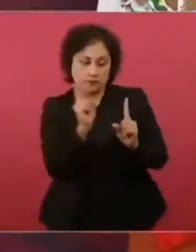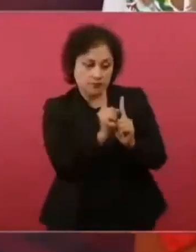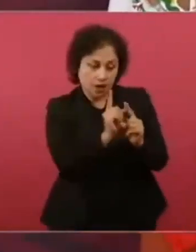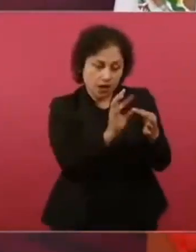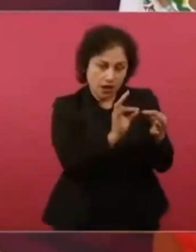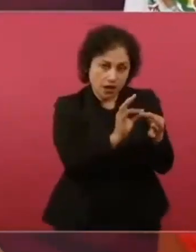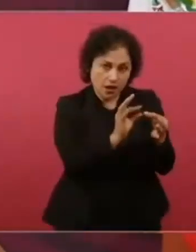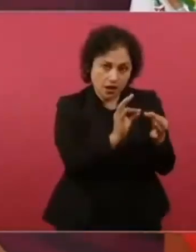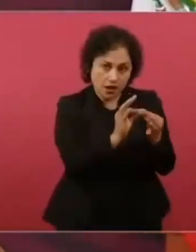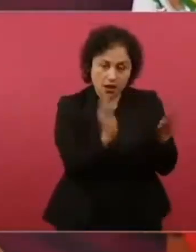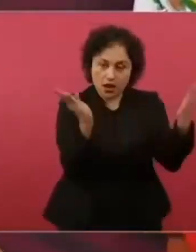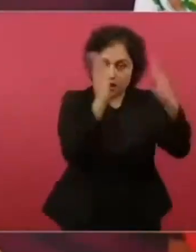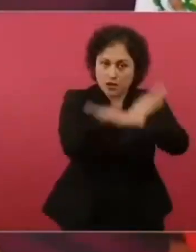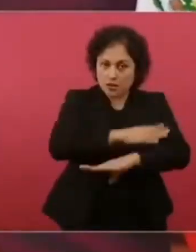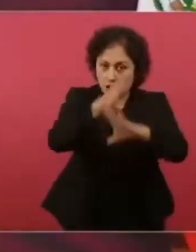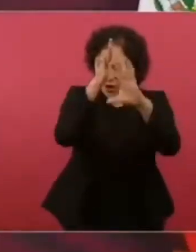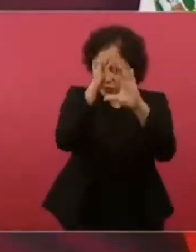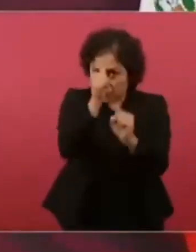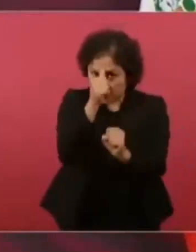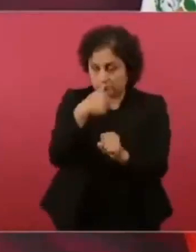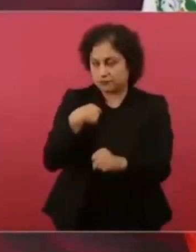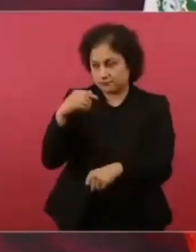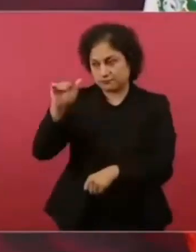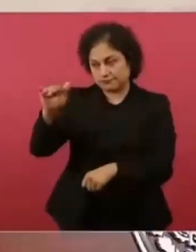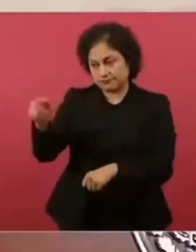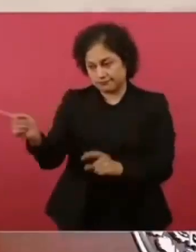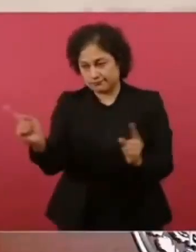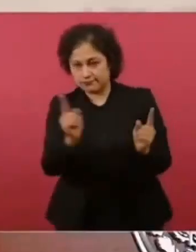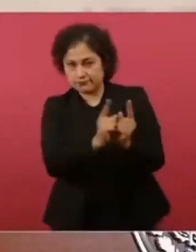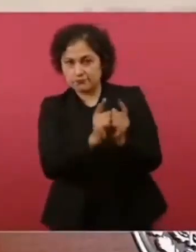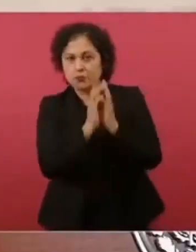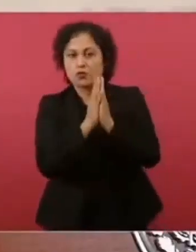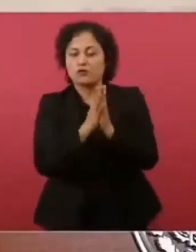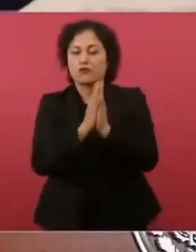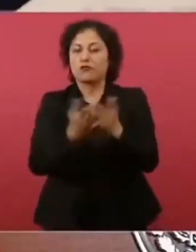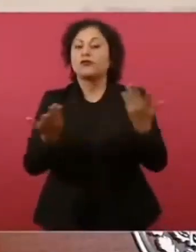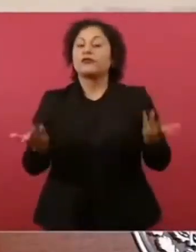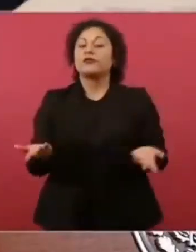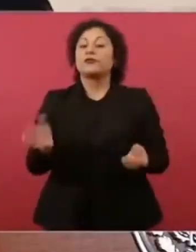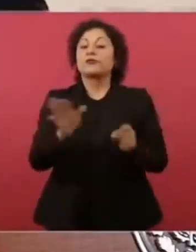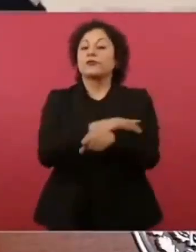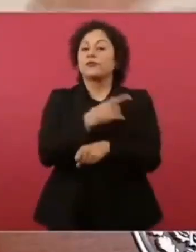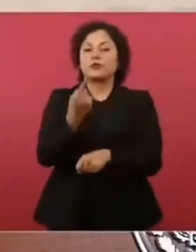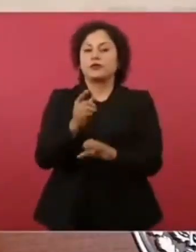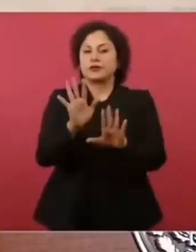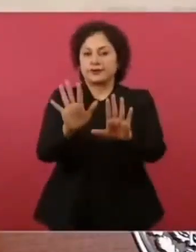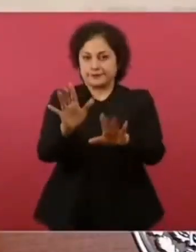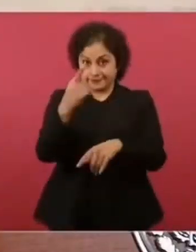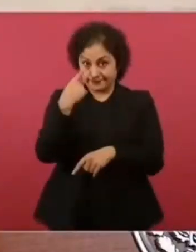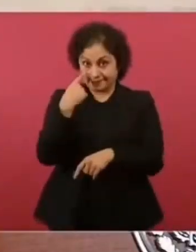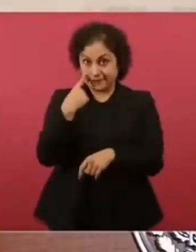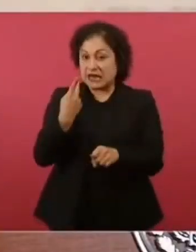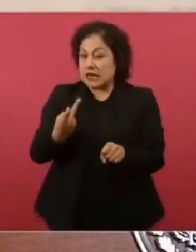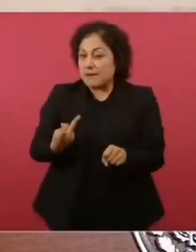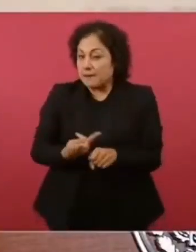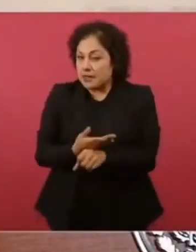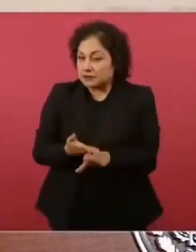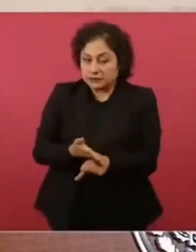acuerdos. Porque también ¿qué sucedió? Para tener la historia completa,